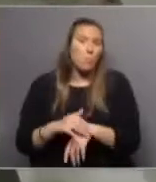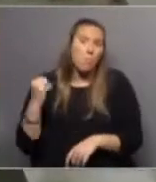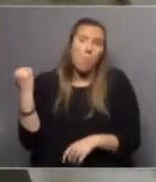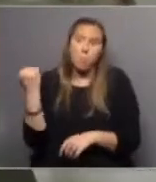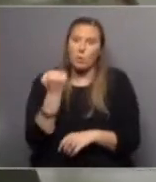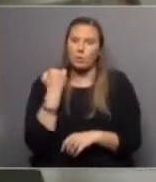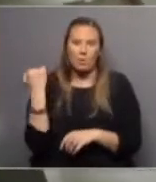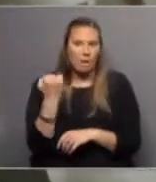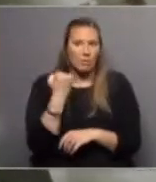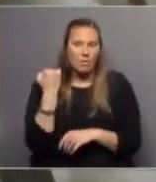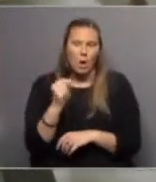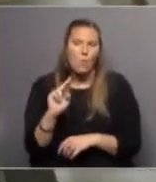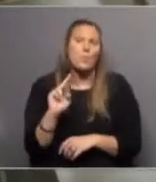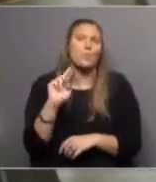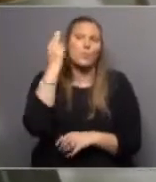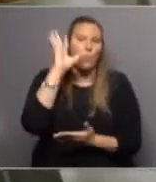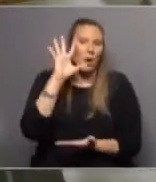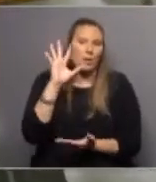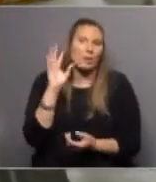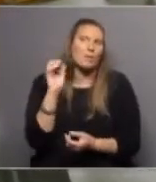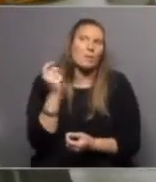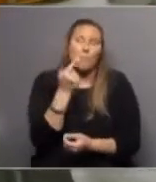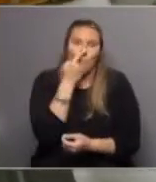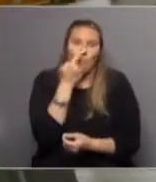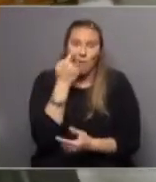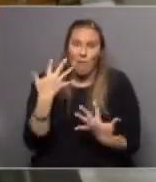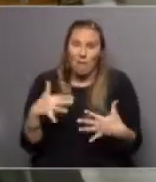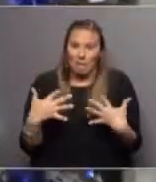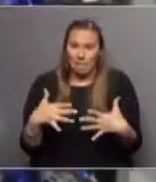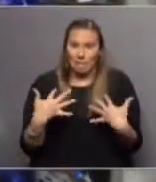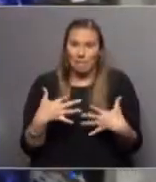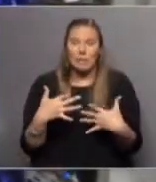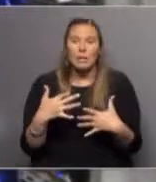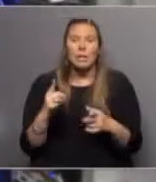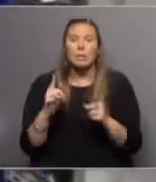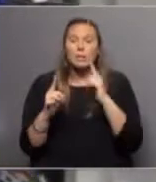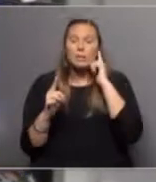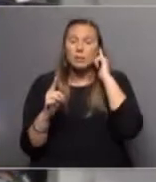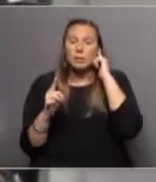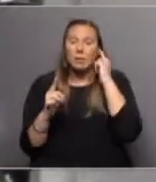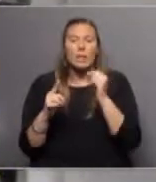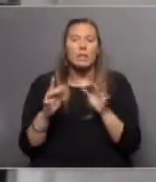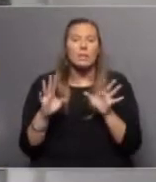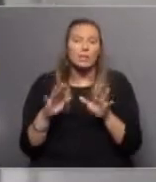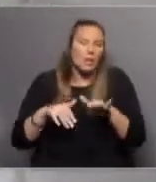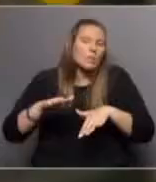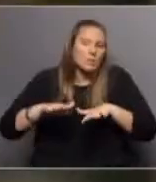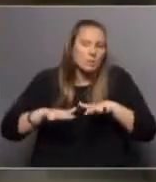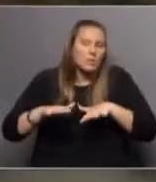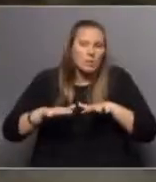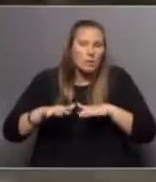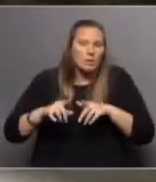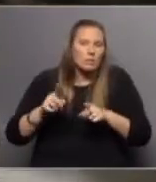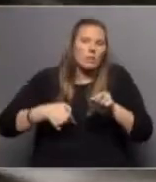que coloca a Uruguay en una posición muy interesante y que todavía depende de una cantidad de